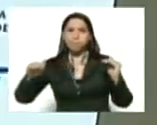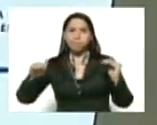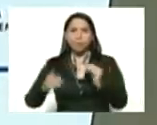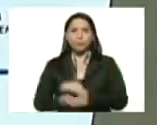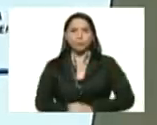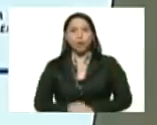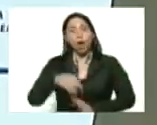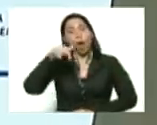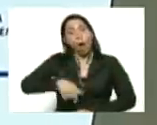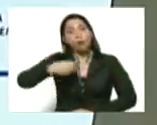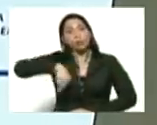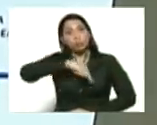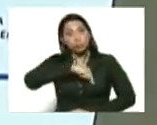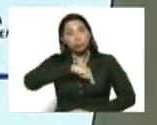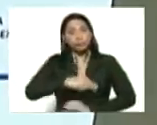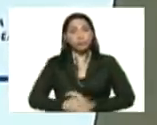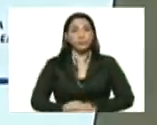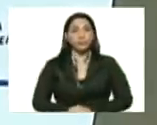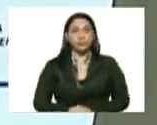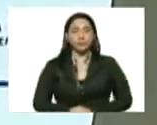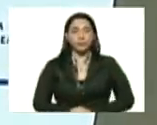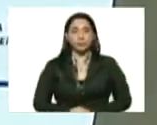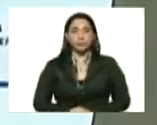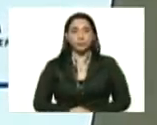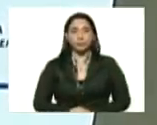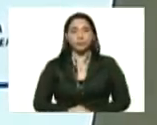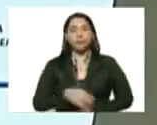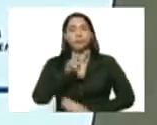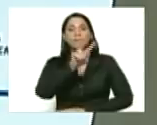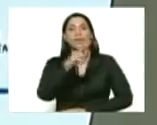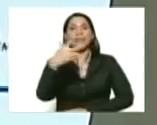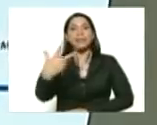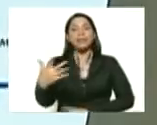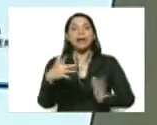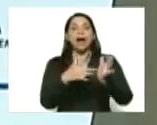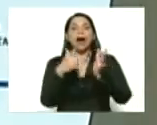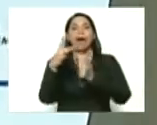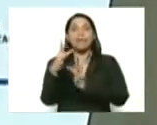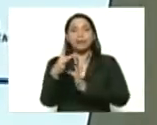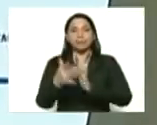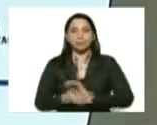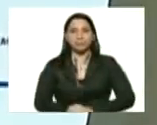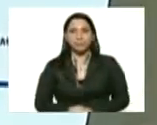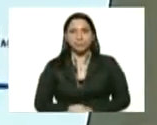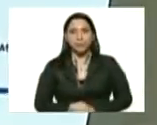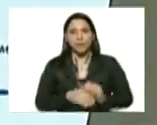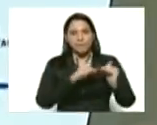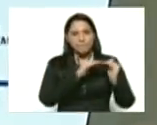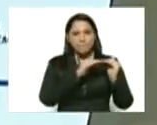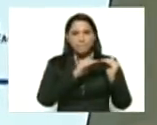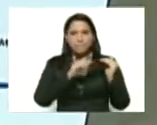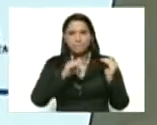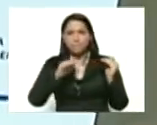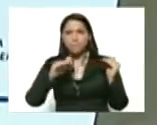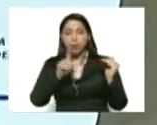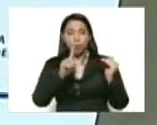Hoy estamos a 23 de abril. Aplanar la curva.